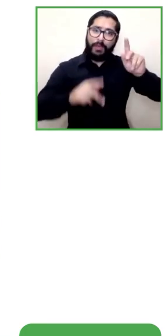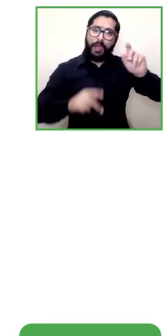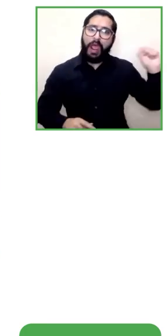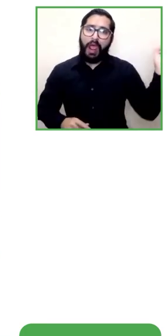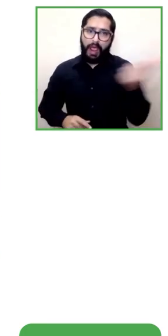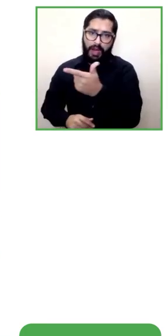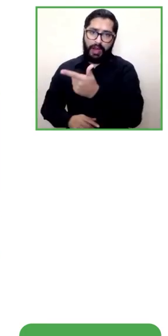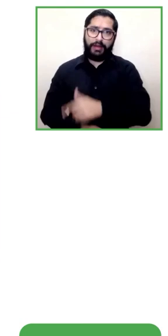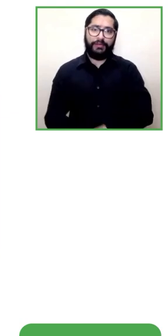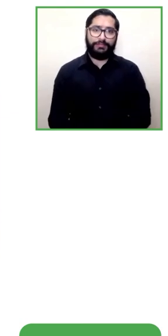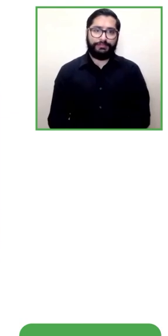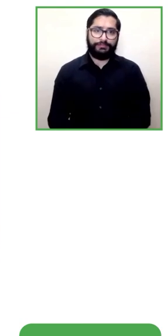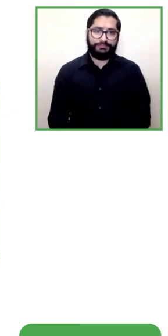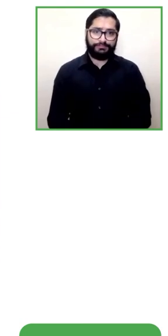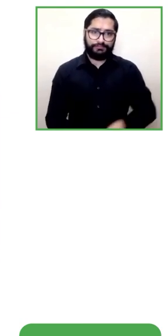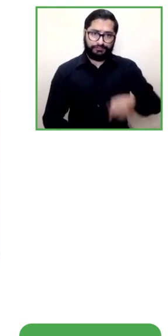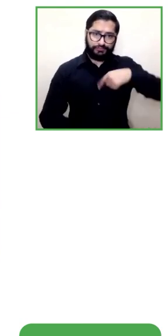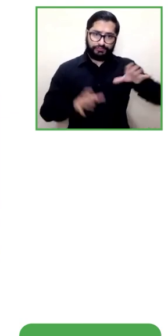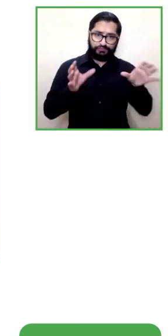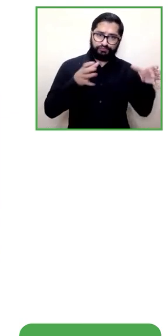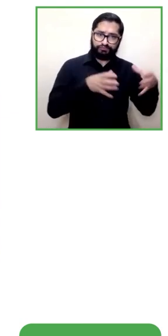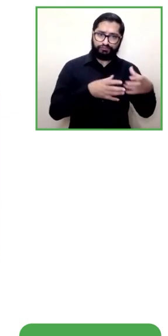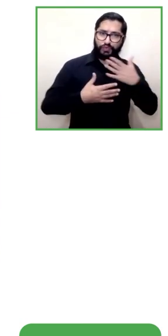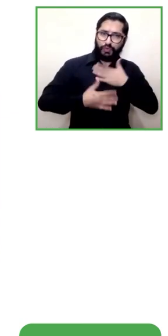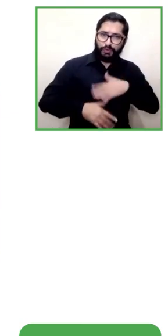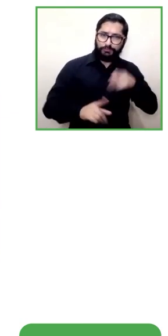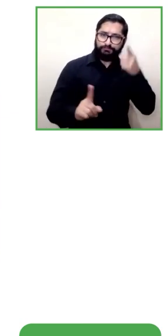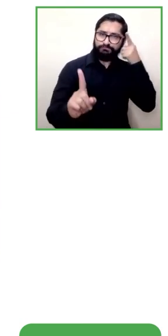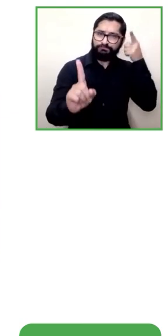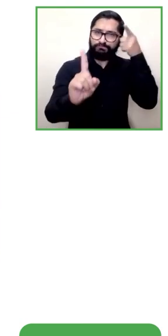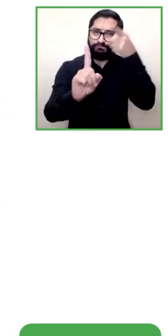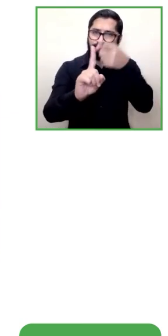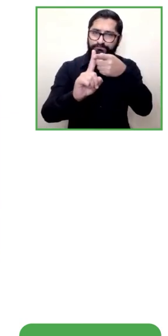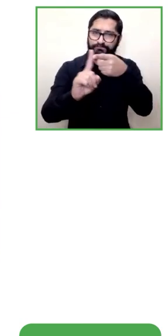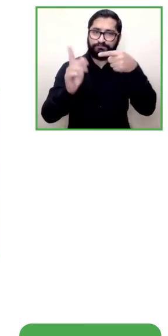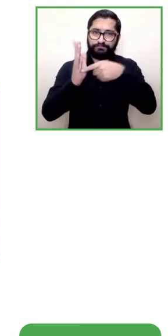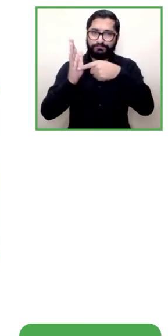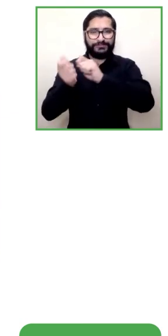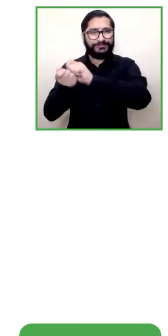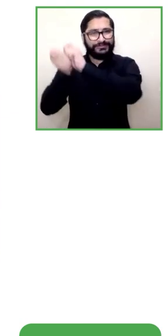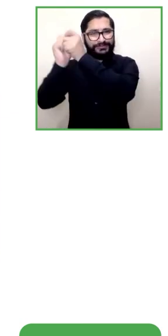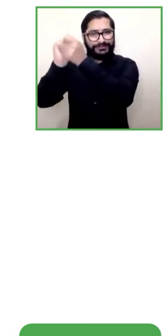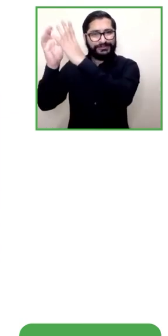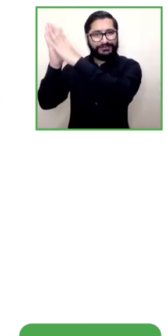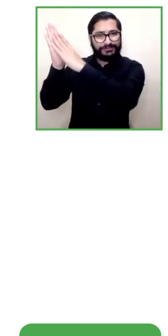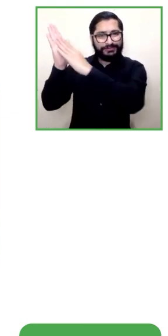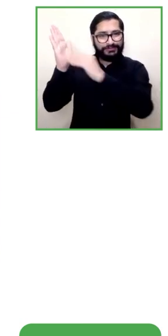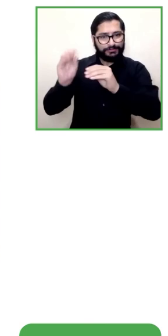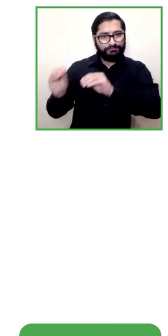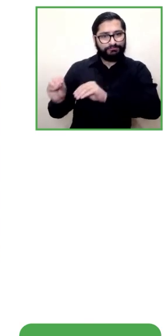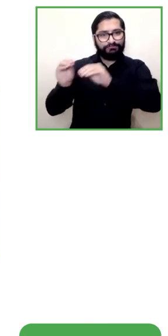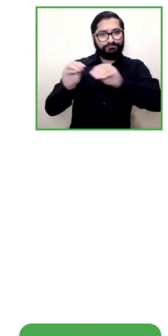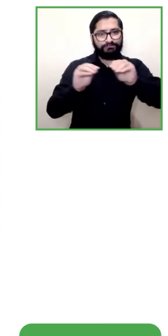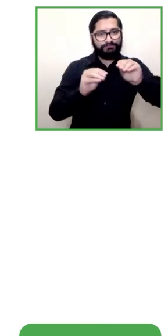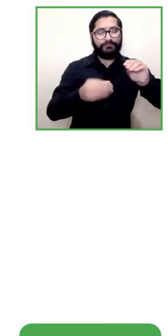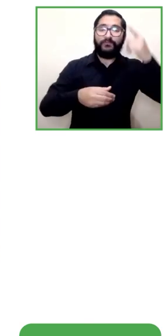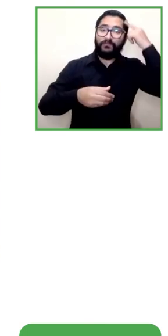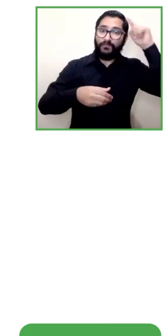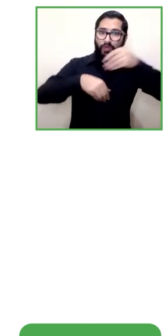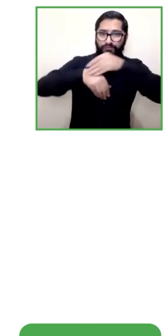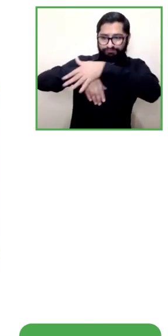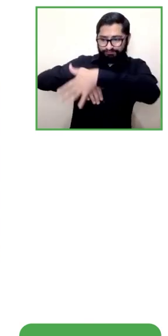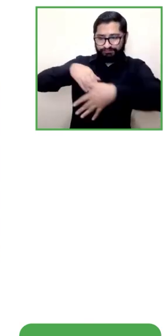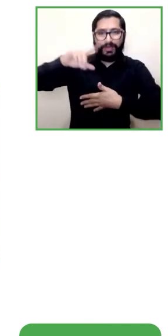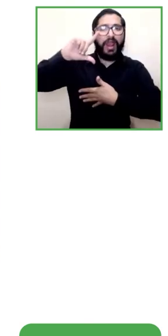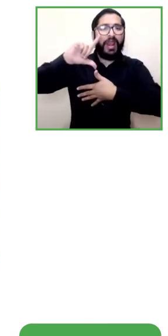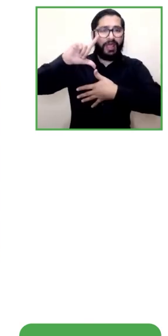que deseamos es que este modelo sea replicado en América Latina ya países como Paraguay y Bolivia lo han implementado y queremos que los